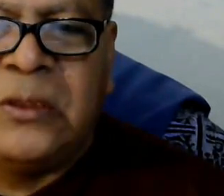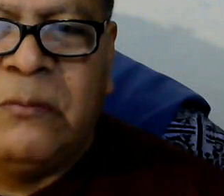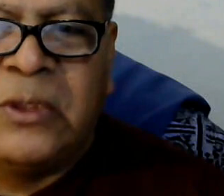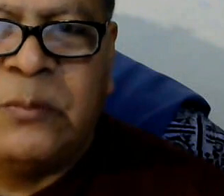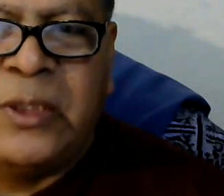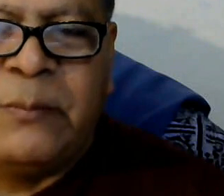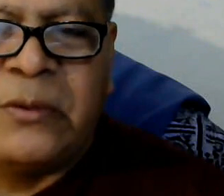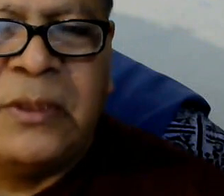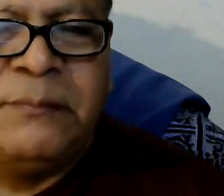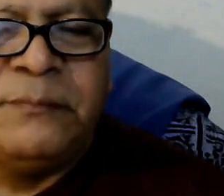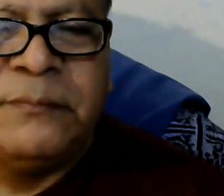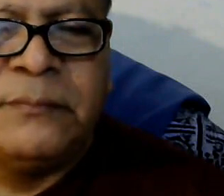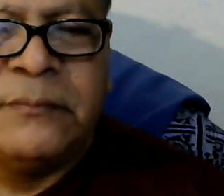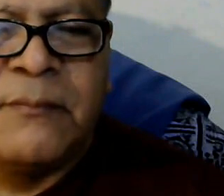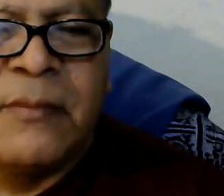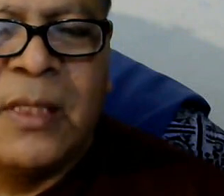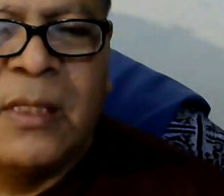por eso lo votas por esa persona